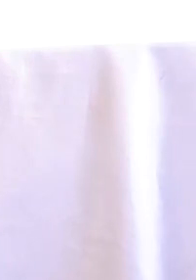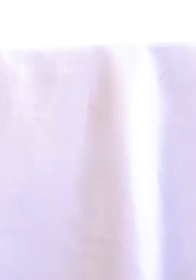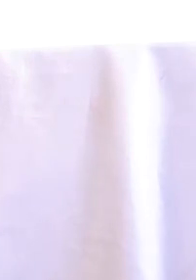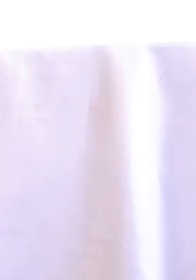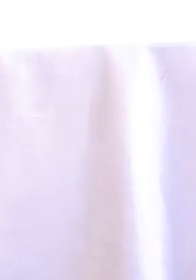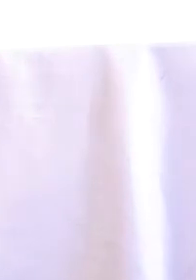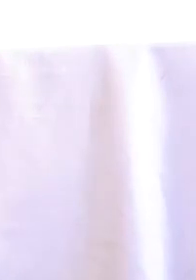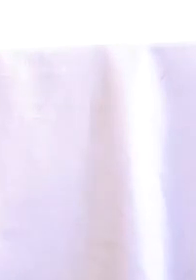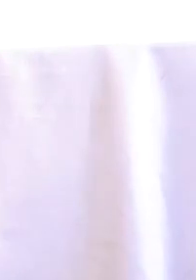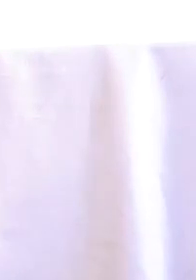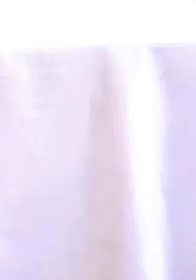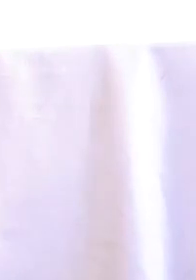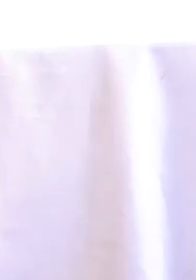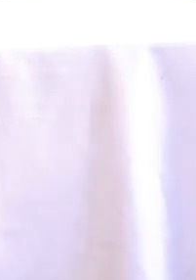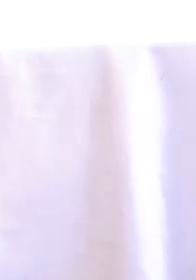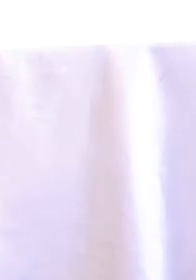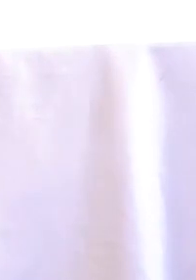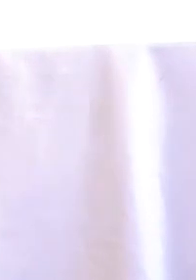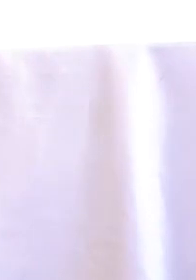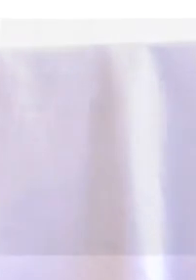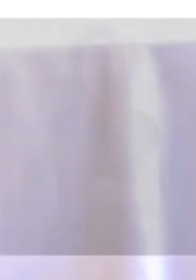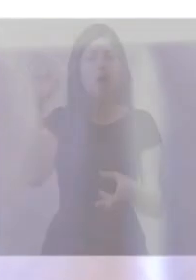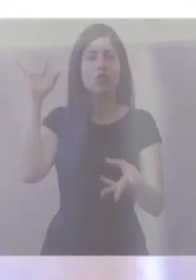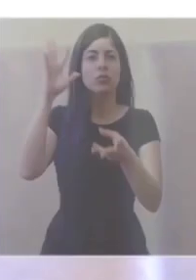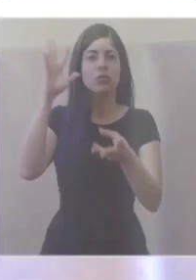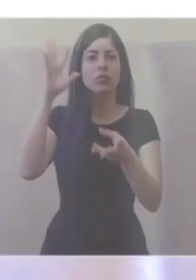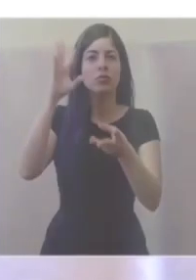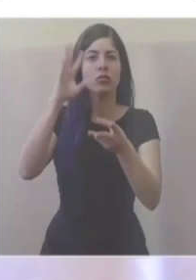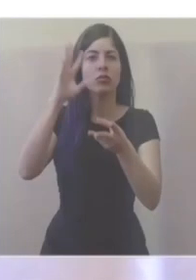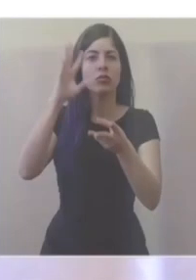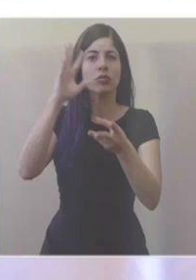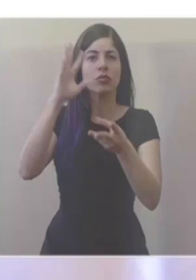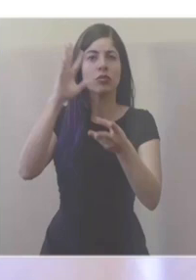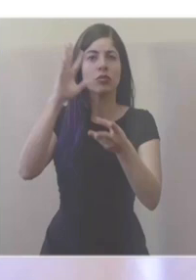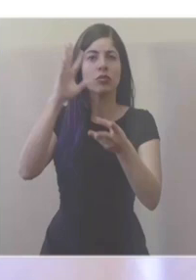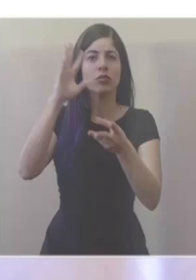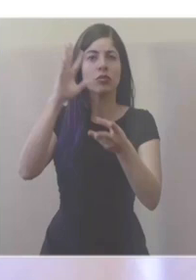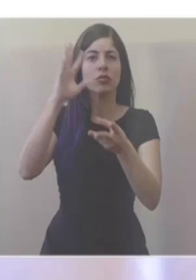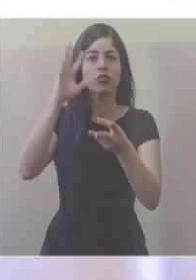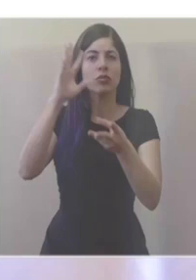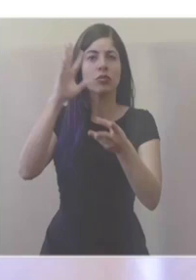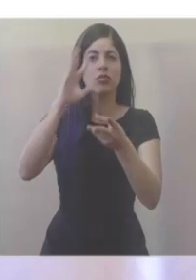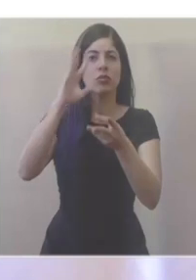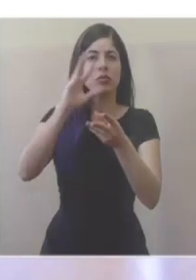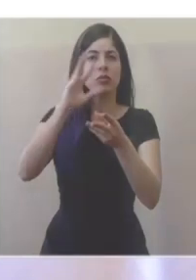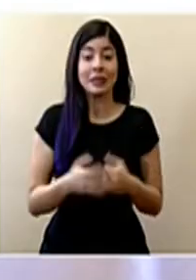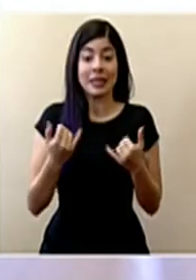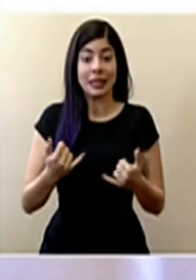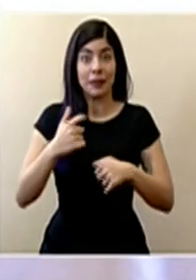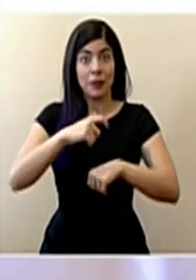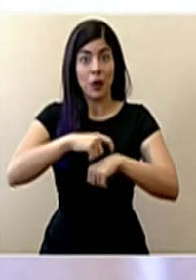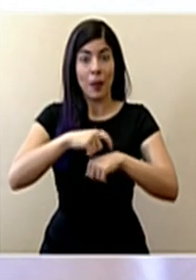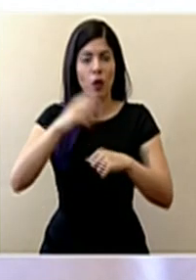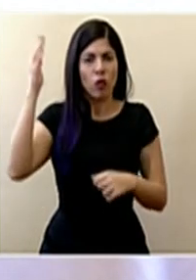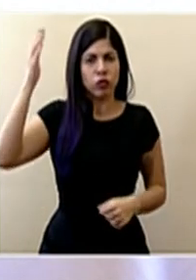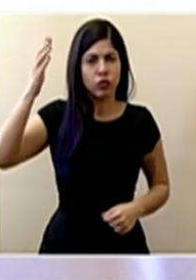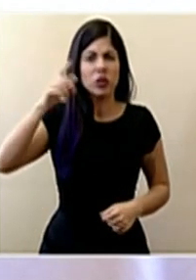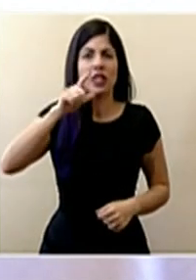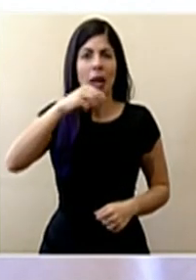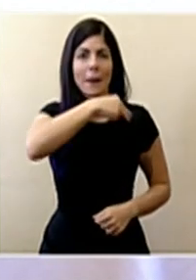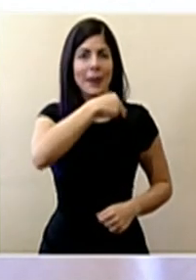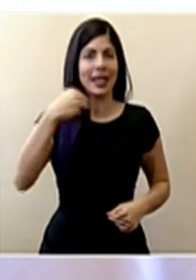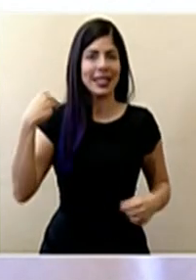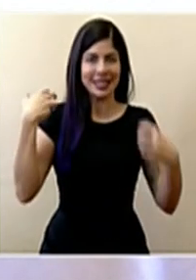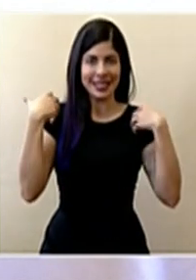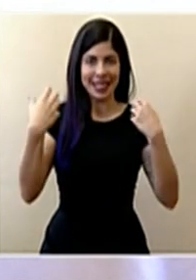...a esta conferencia de prensa para entregar el estatus COVID del día de hoy. De inmediato recibimos el mensaje del